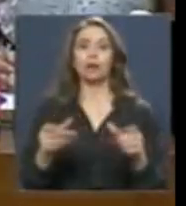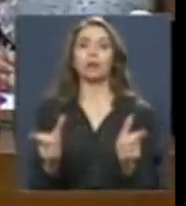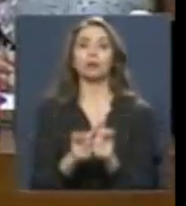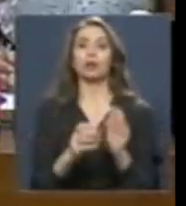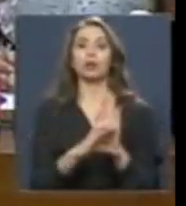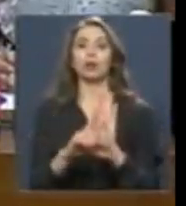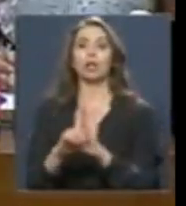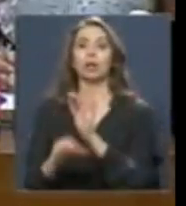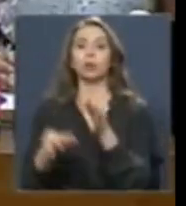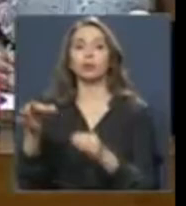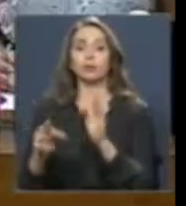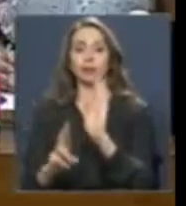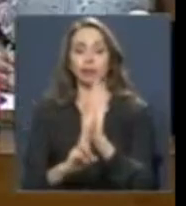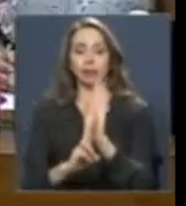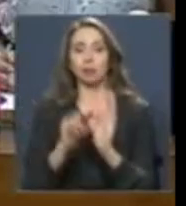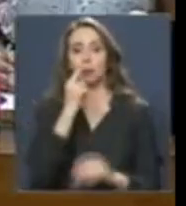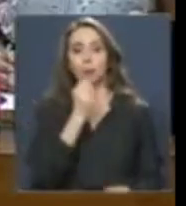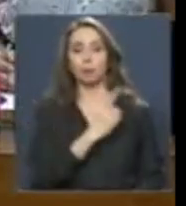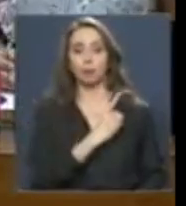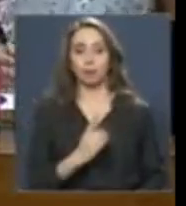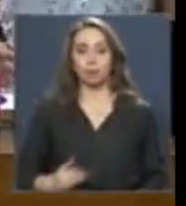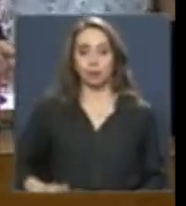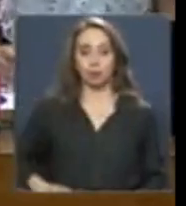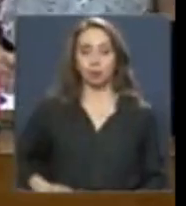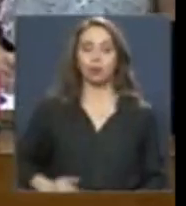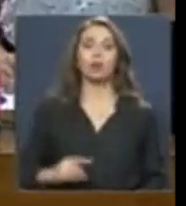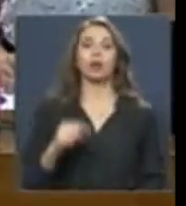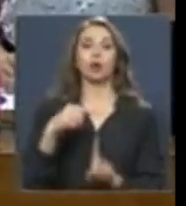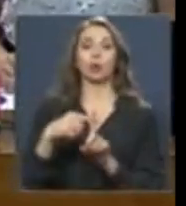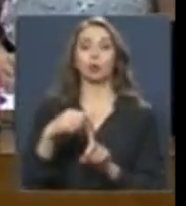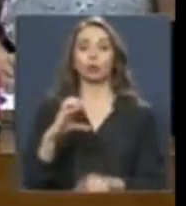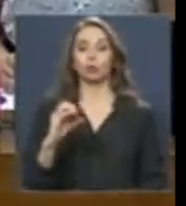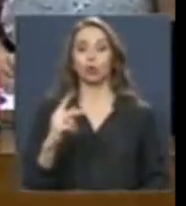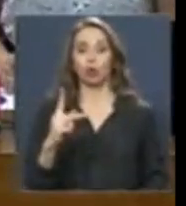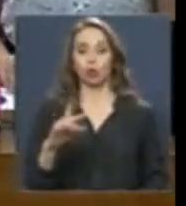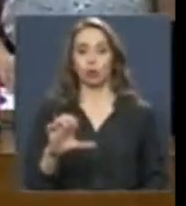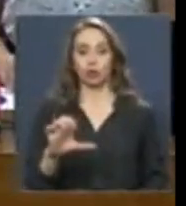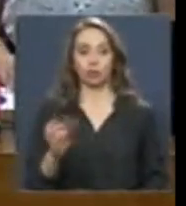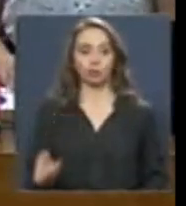Reglamento el honorable diputado don Luciano Cruz Coque.